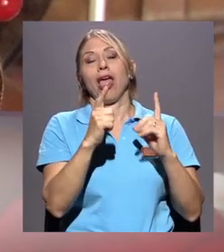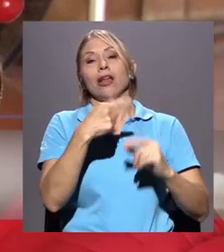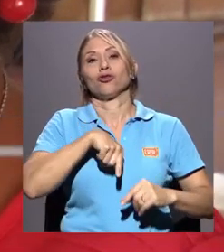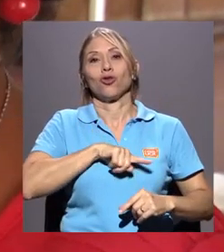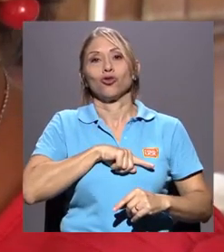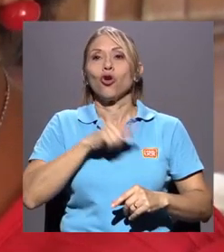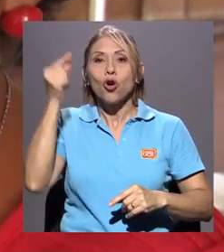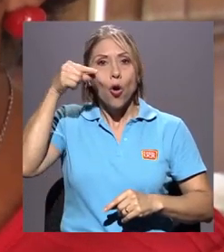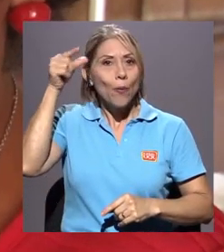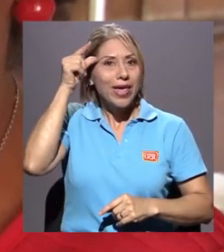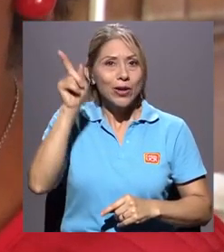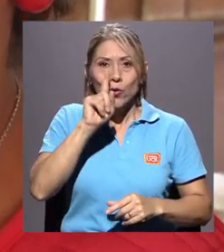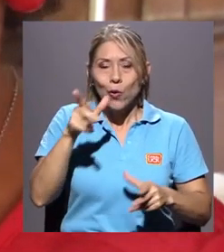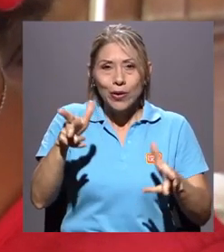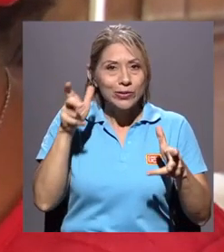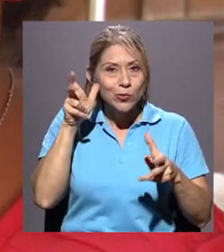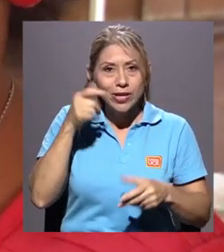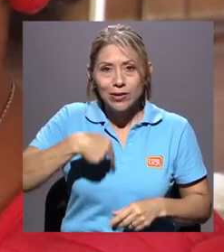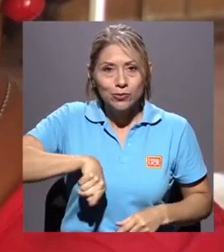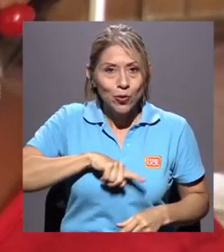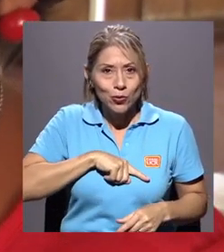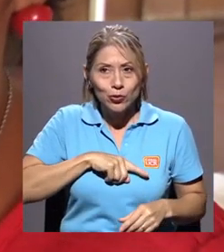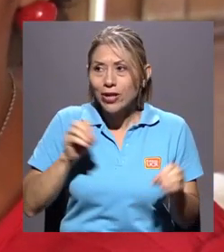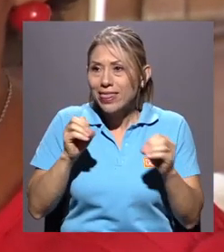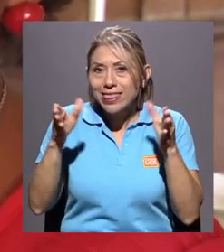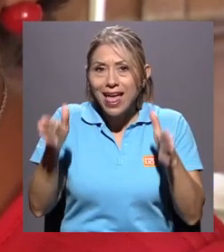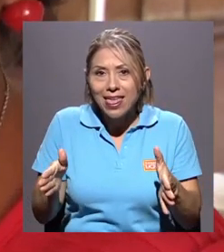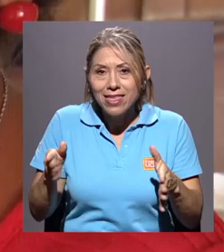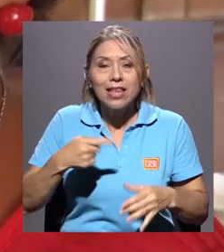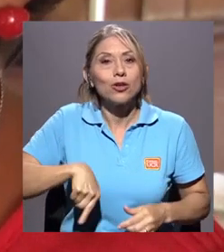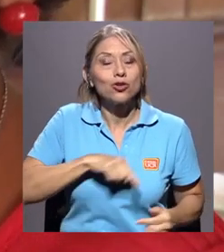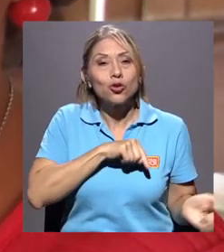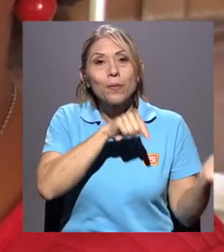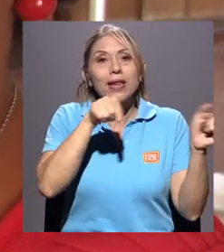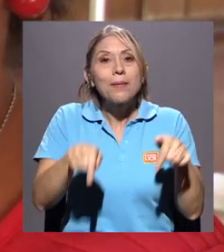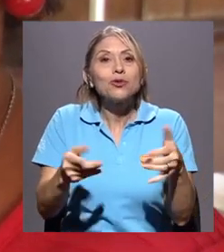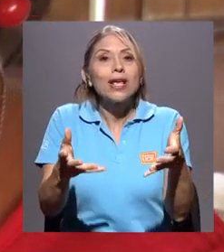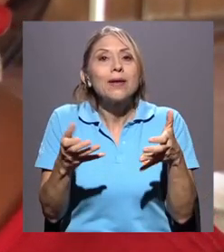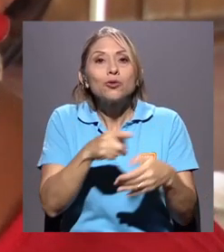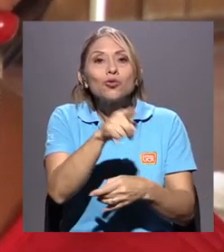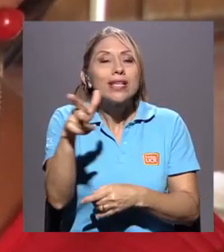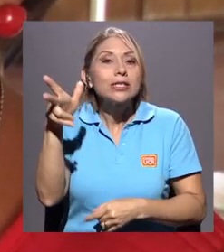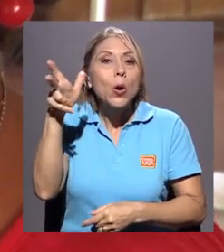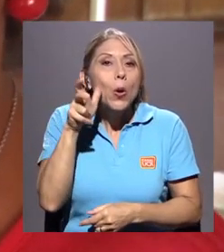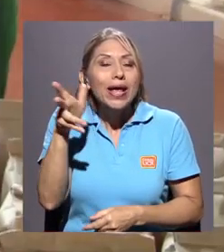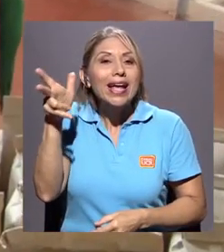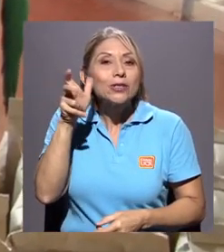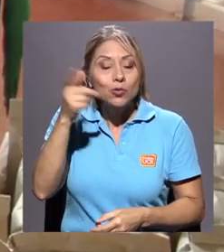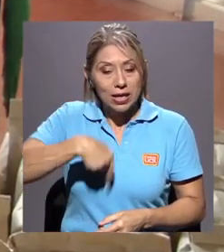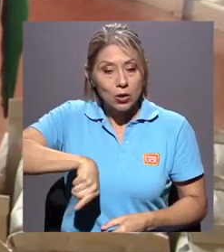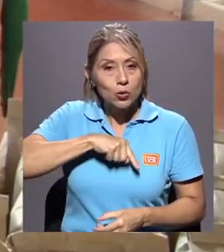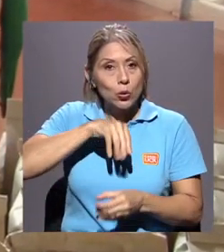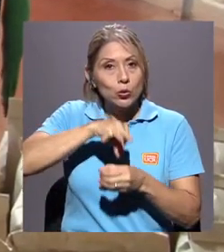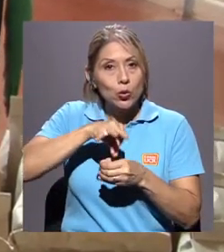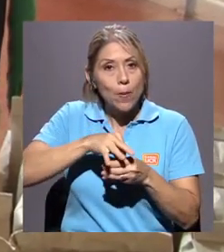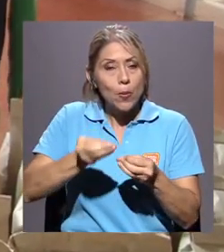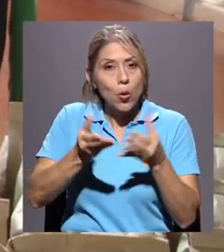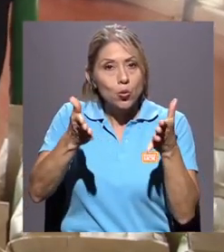hemos llegado hasta aquí nosotros, porque queremos que los oigan, que los escuchen, que nosotros el productor palemos.